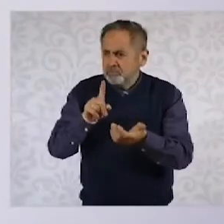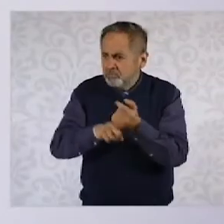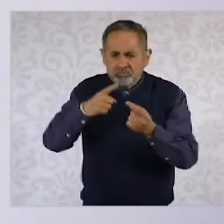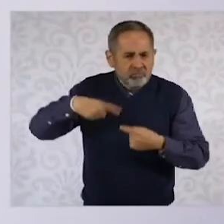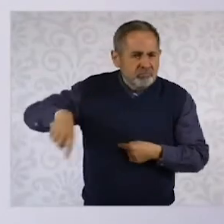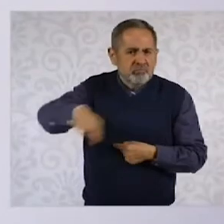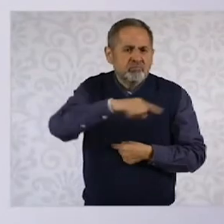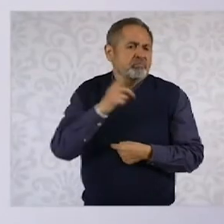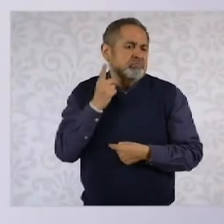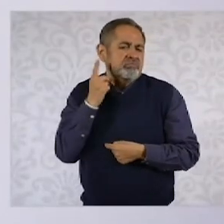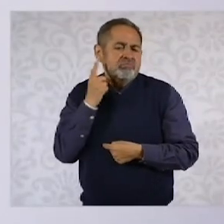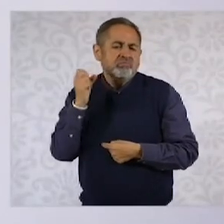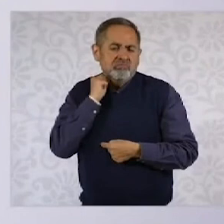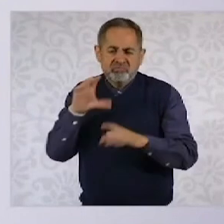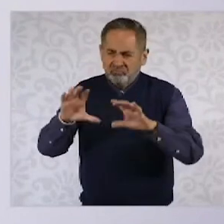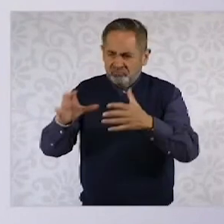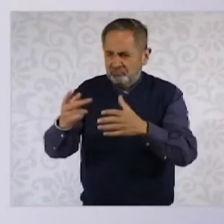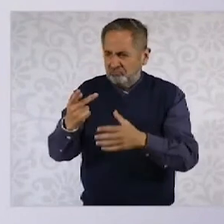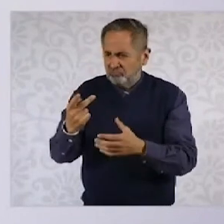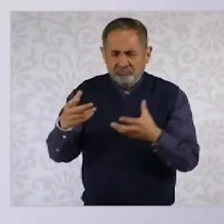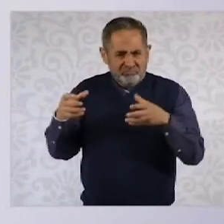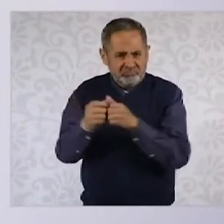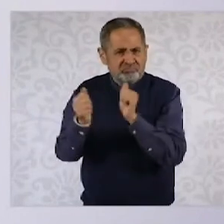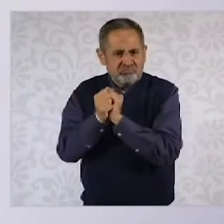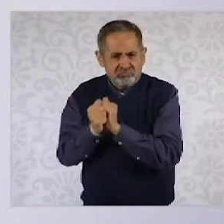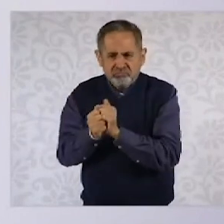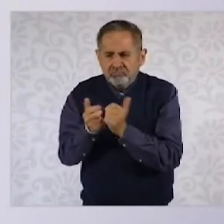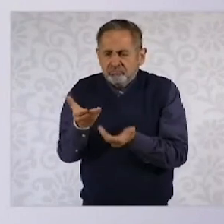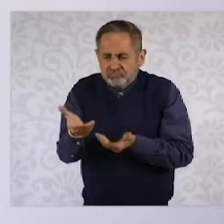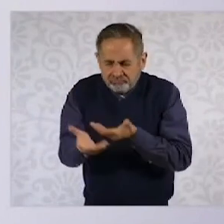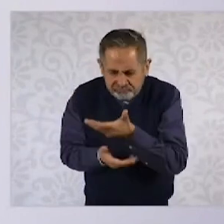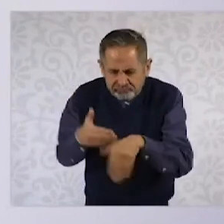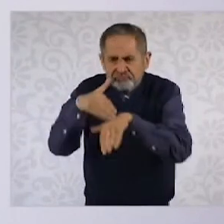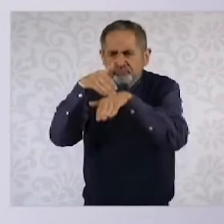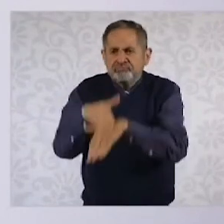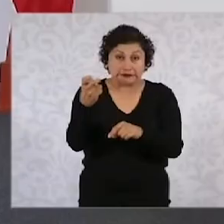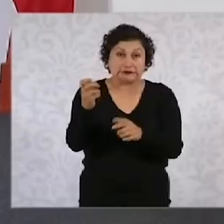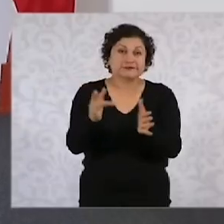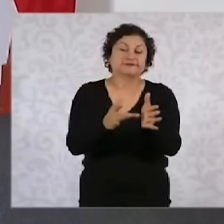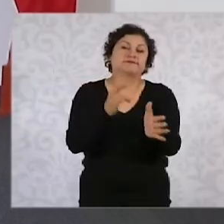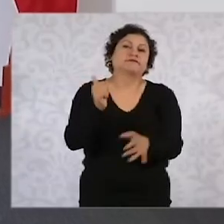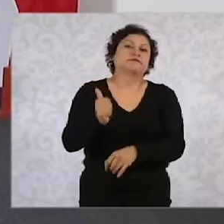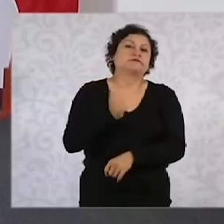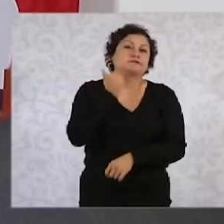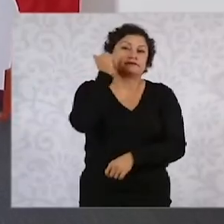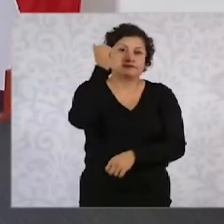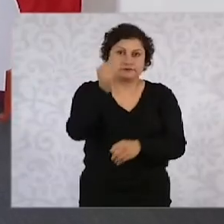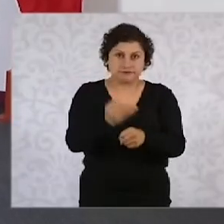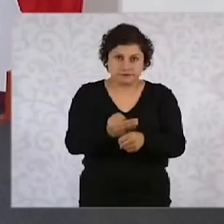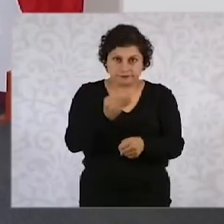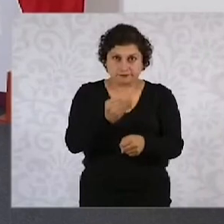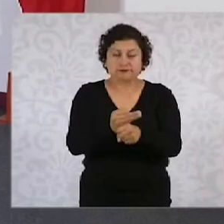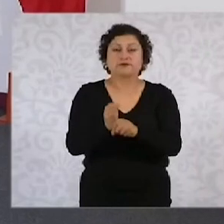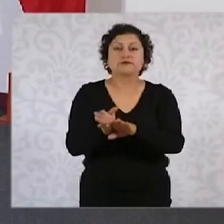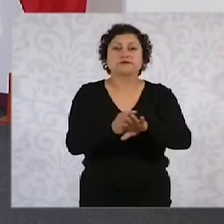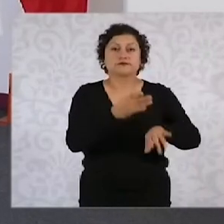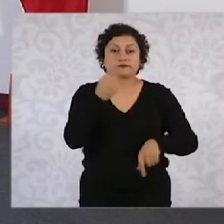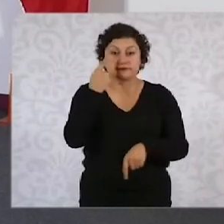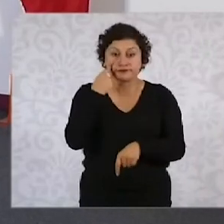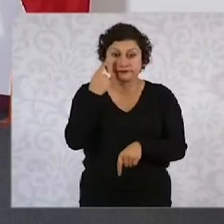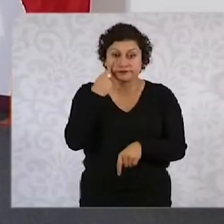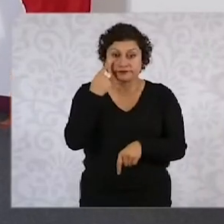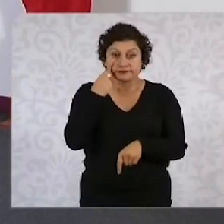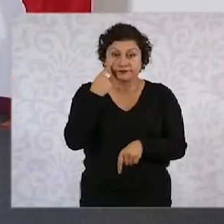La presidenta de México afirmó que el paro del Poder Judicial afecta la seguridad. El paro del Poder Judicial